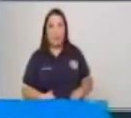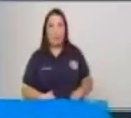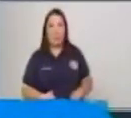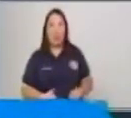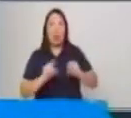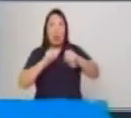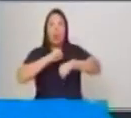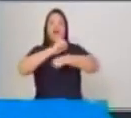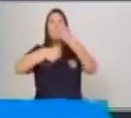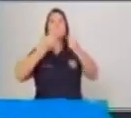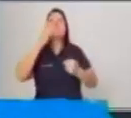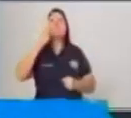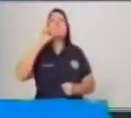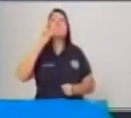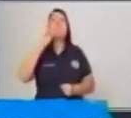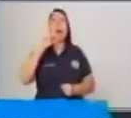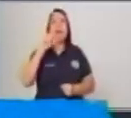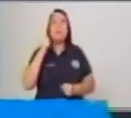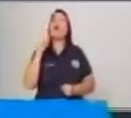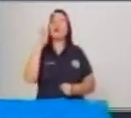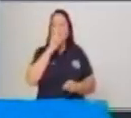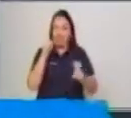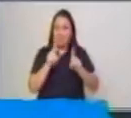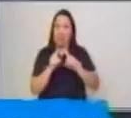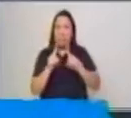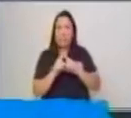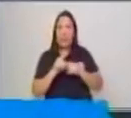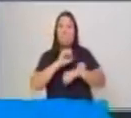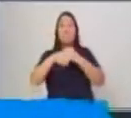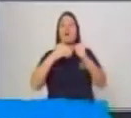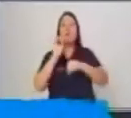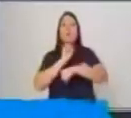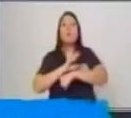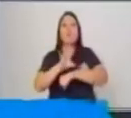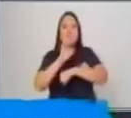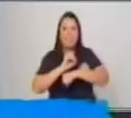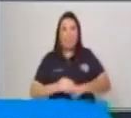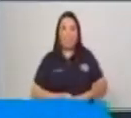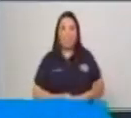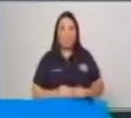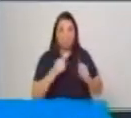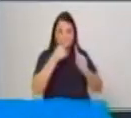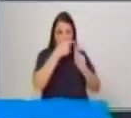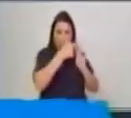¿Podría ser una fábula? Sí, quizás porque nos deja una enseñanza. Muy bien.